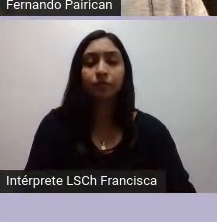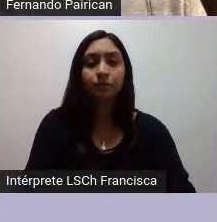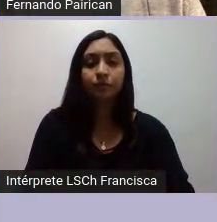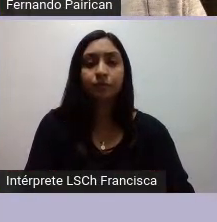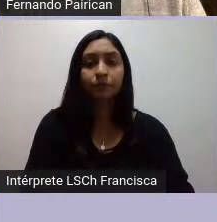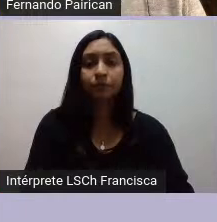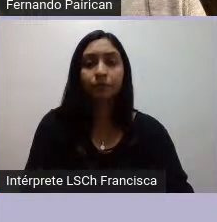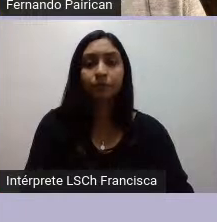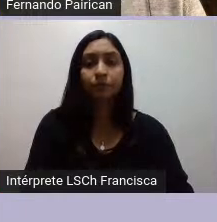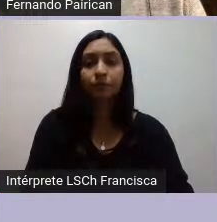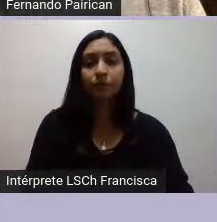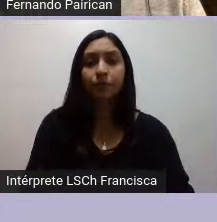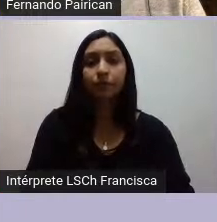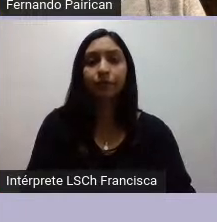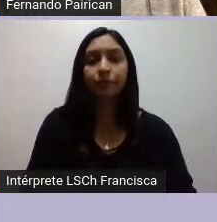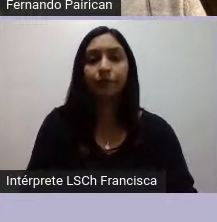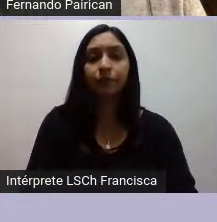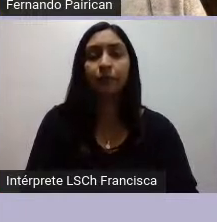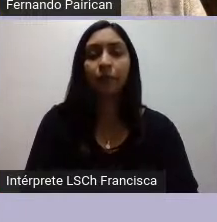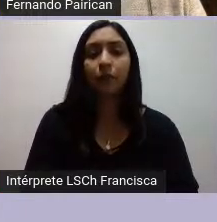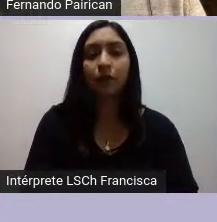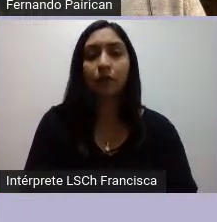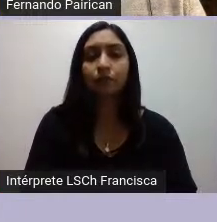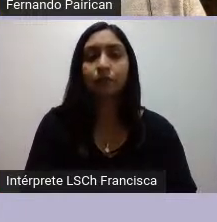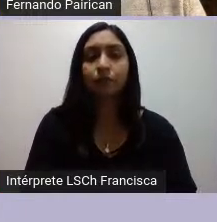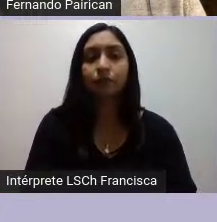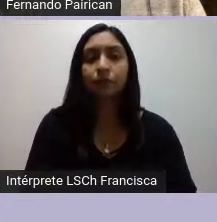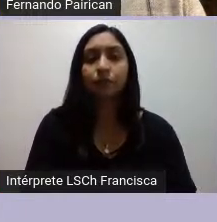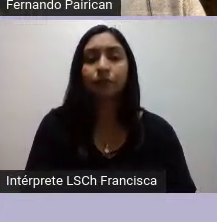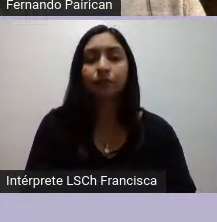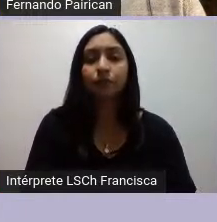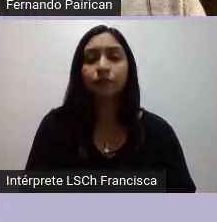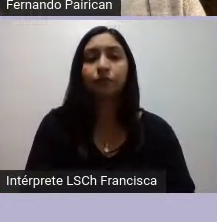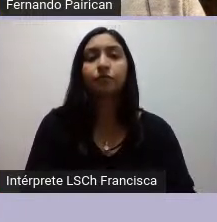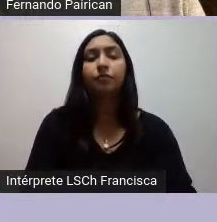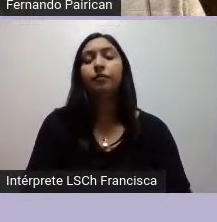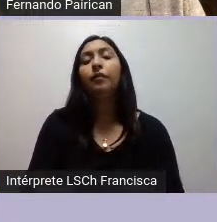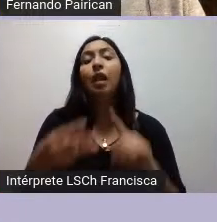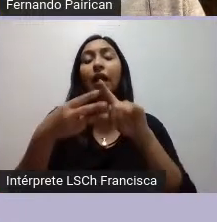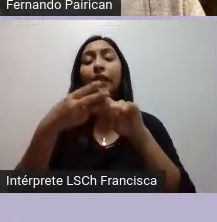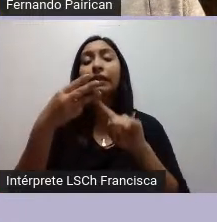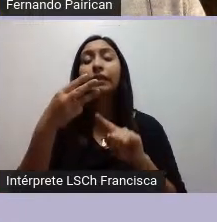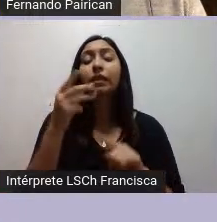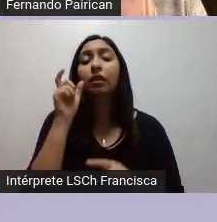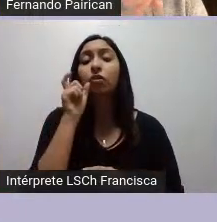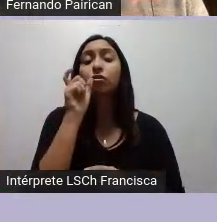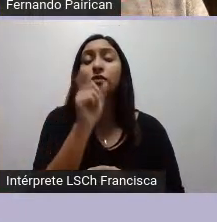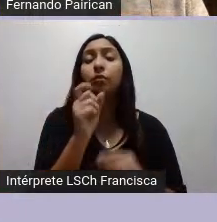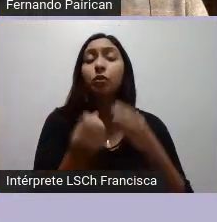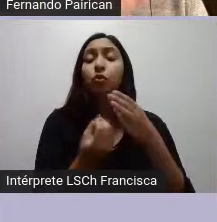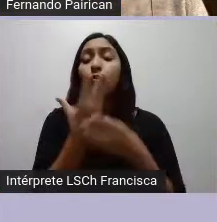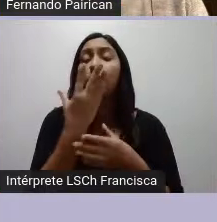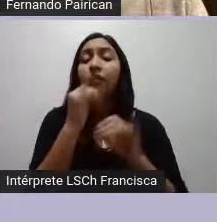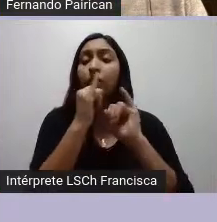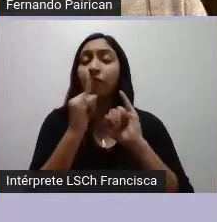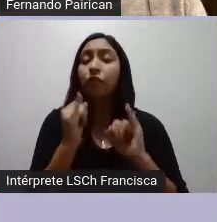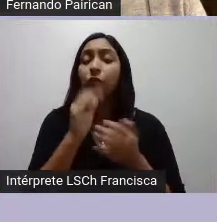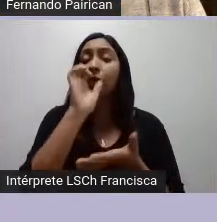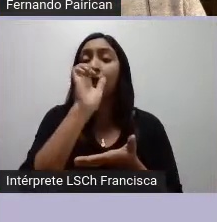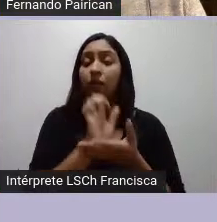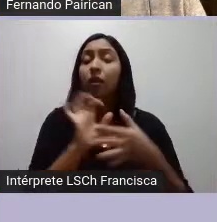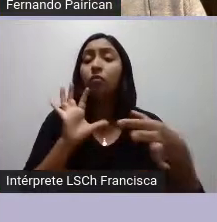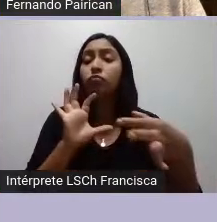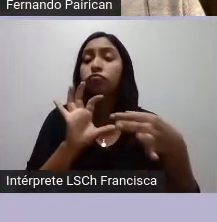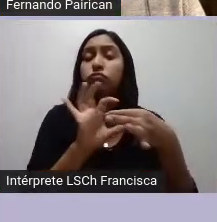plurinacionalidad interculturalidad y trofilmongén tres conceptos que estarían relacionados con una nueva forma de Estado una nueva forma de